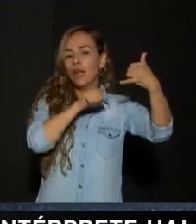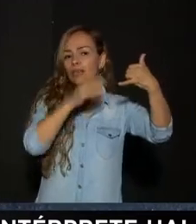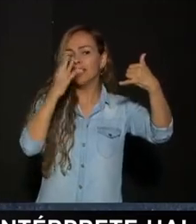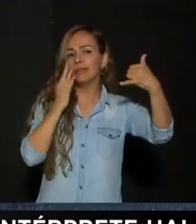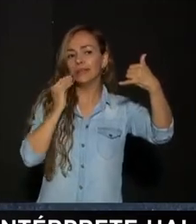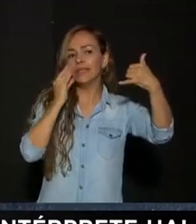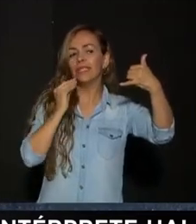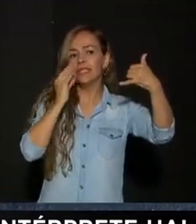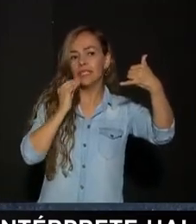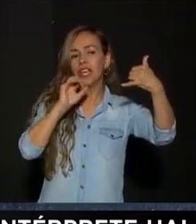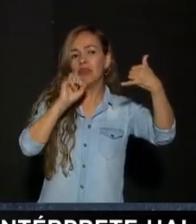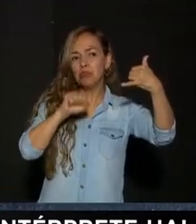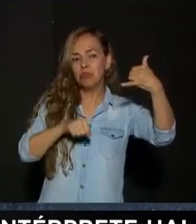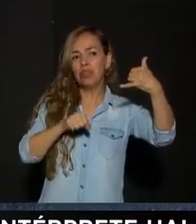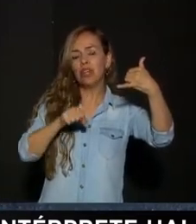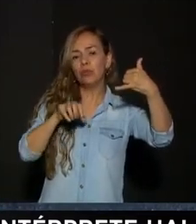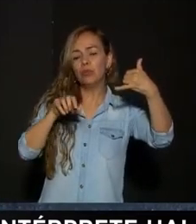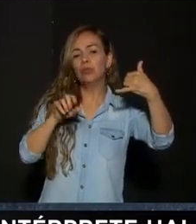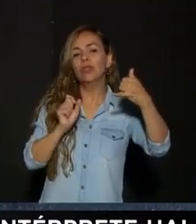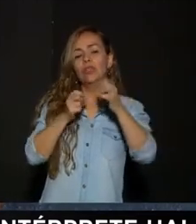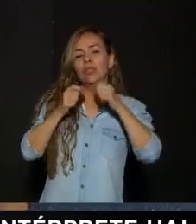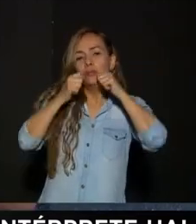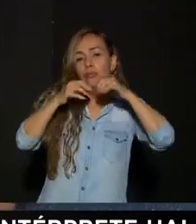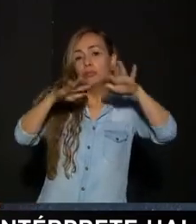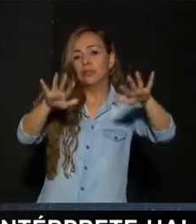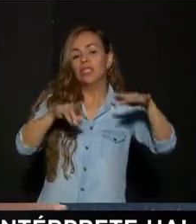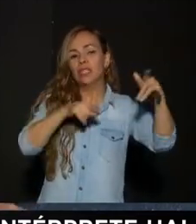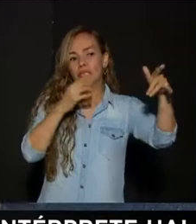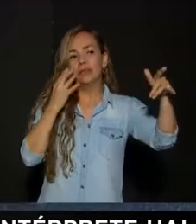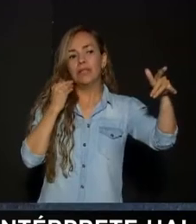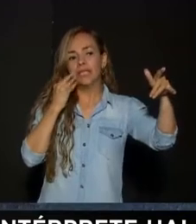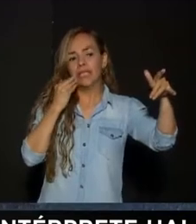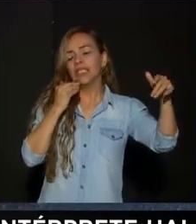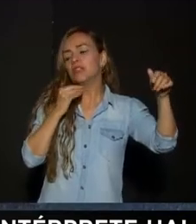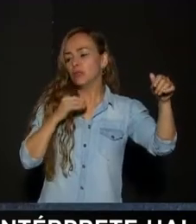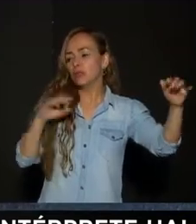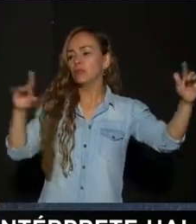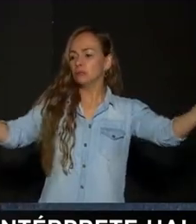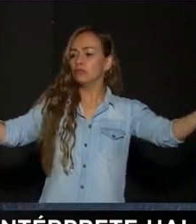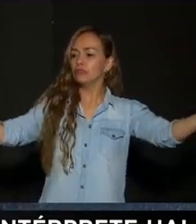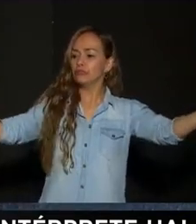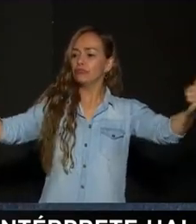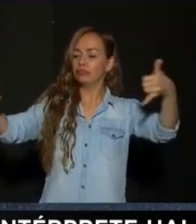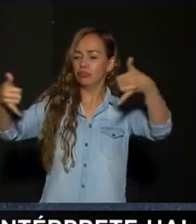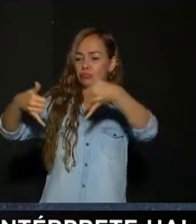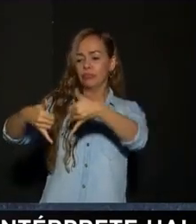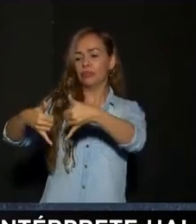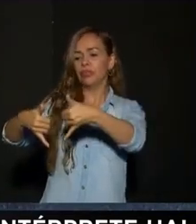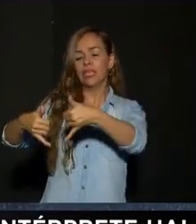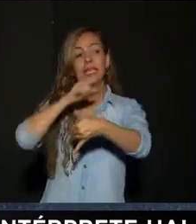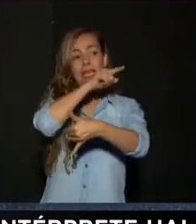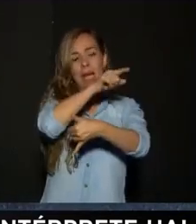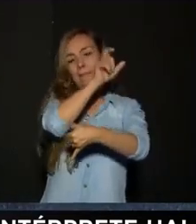personas Que tienen influencia Para publicar algo Publican algo Y eso se vuelve viral Entonces es como mirar Qué personas